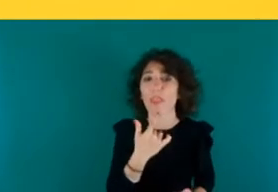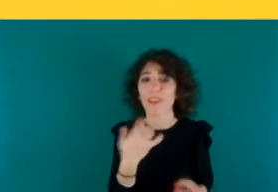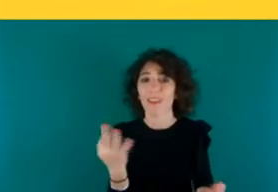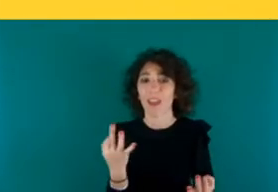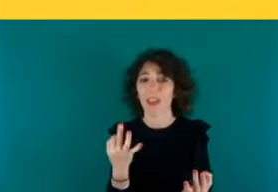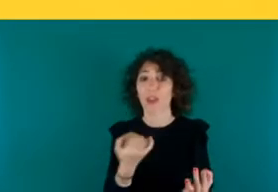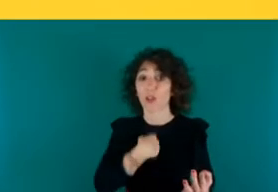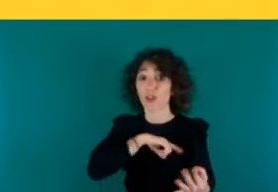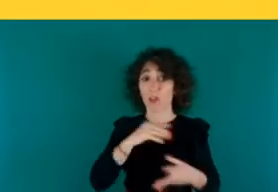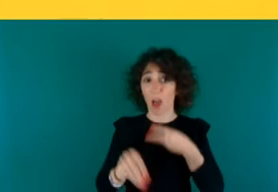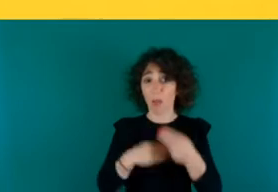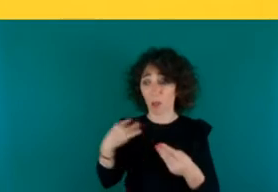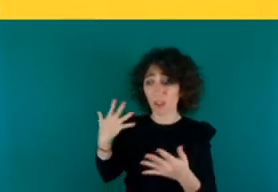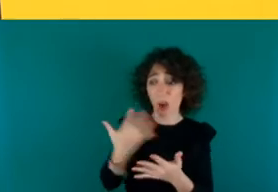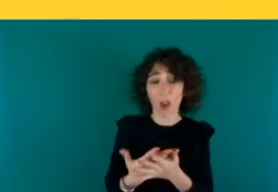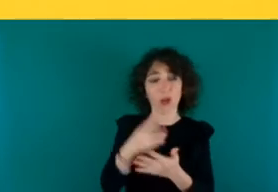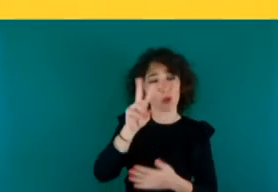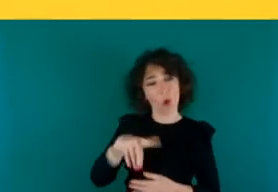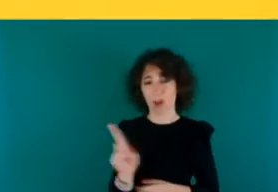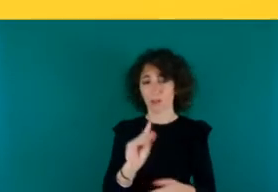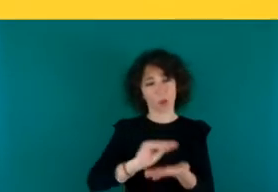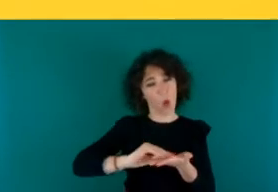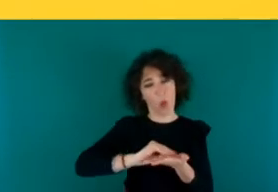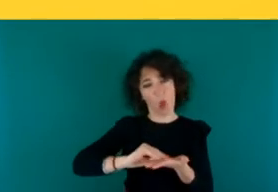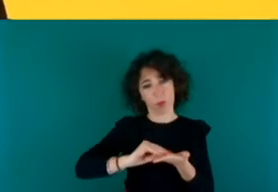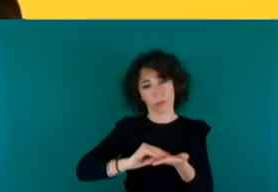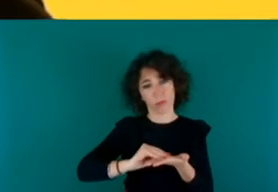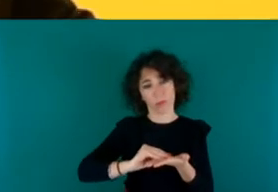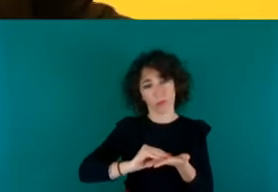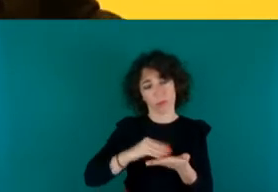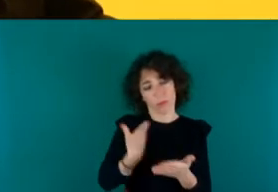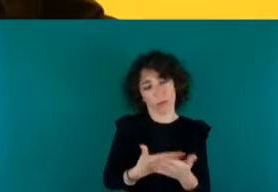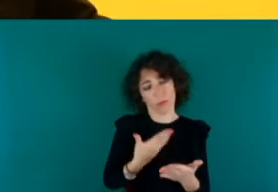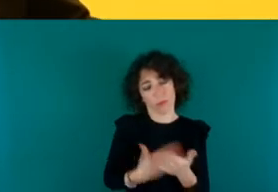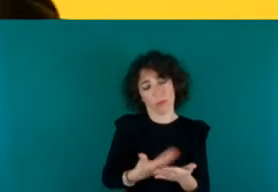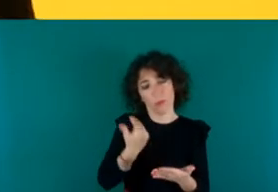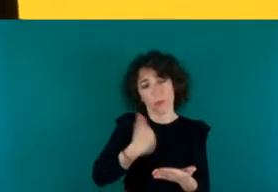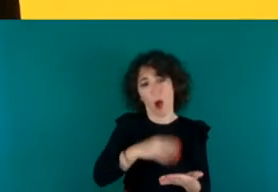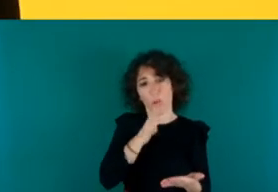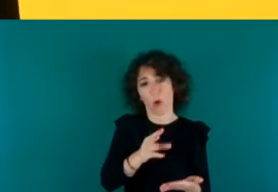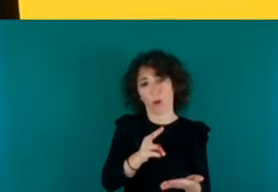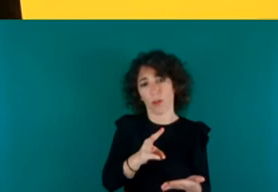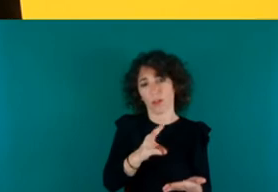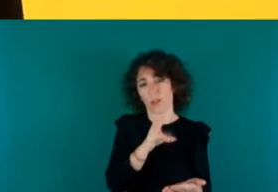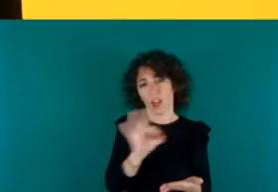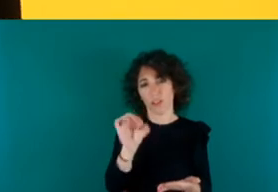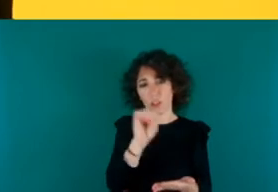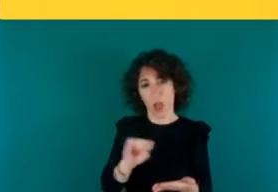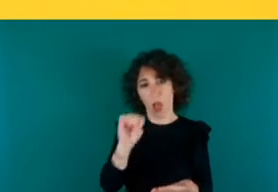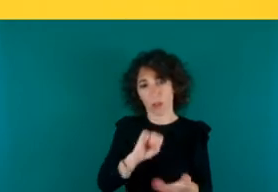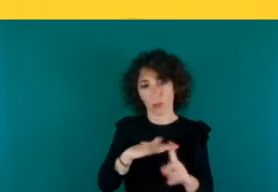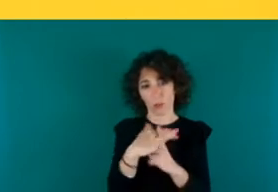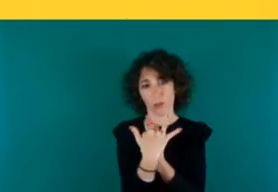haciendo hasta ahora no es la solución. No es la solución y está demostrado porque llevamos tres décadas con la misma situación.